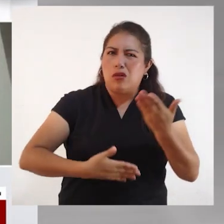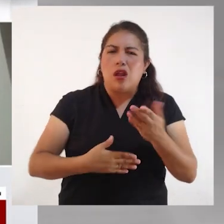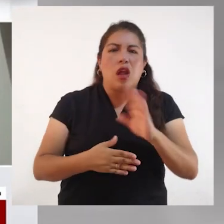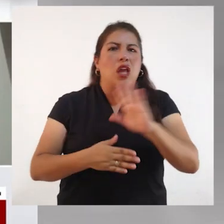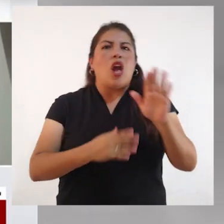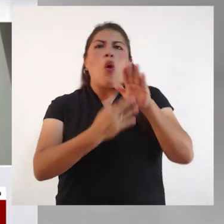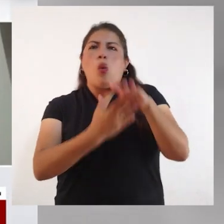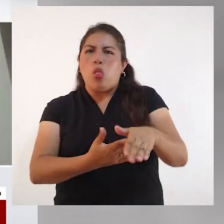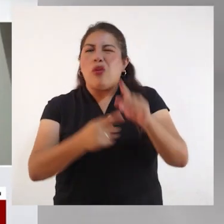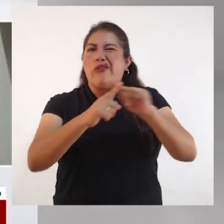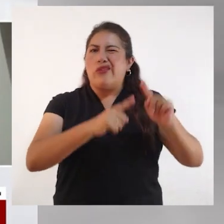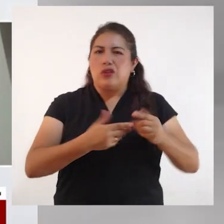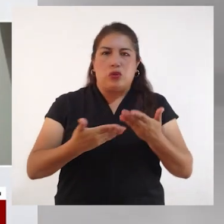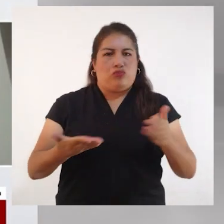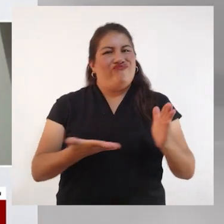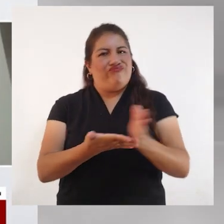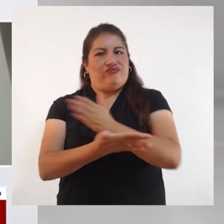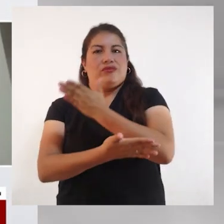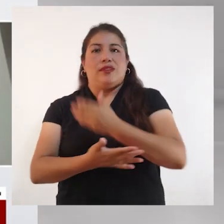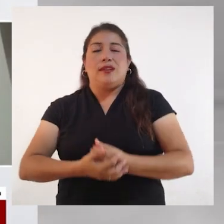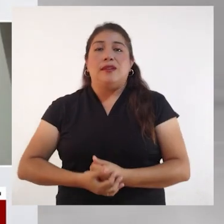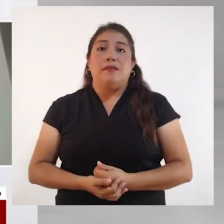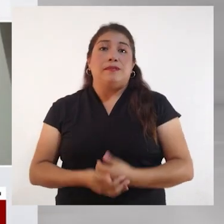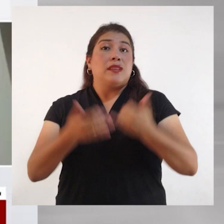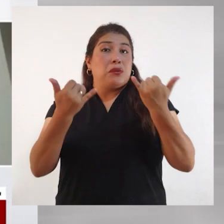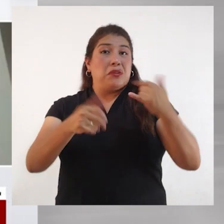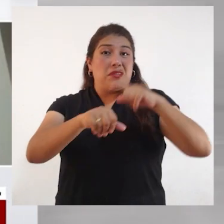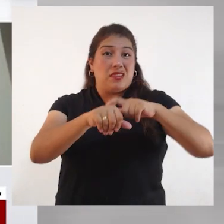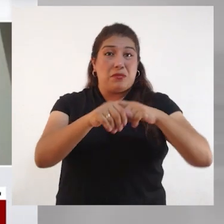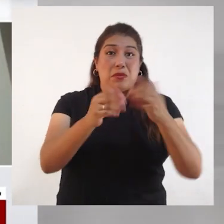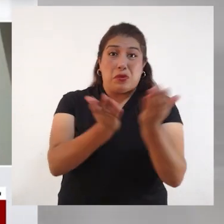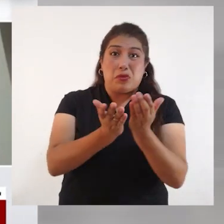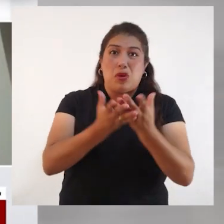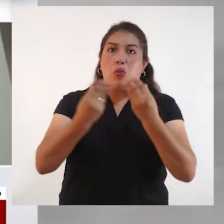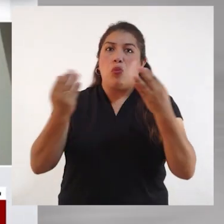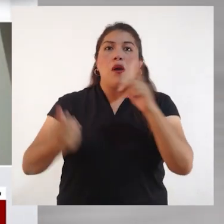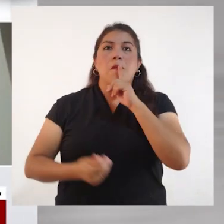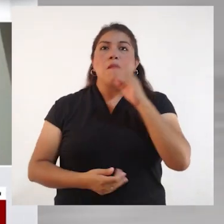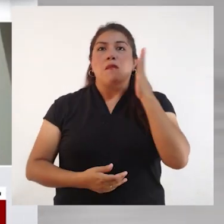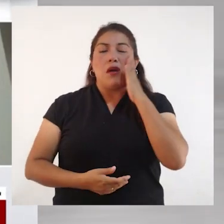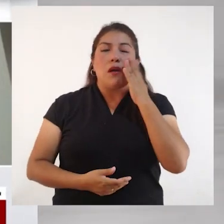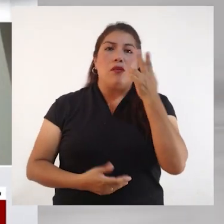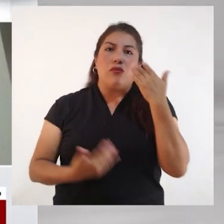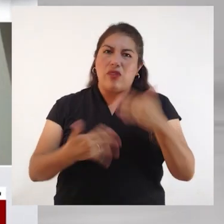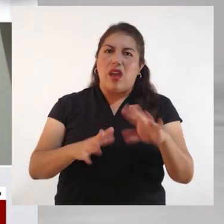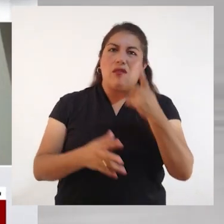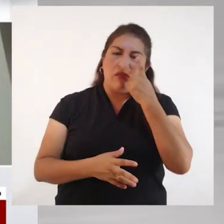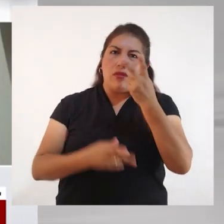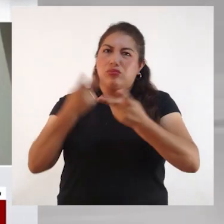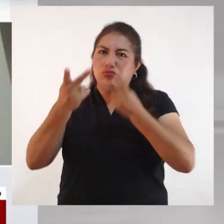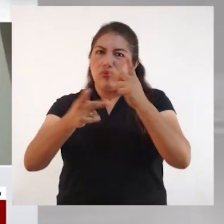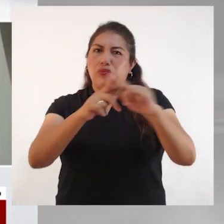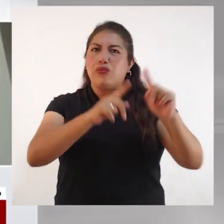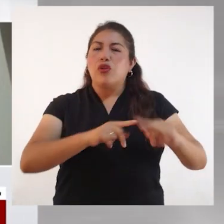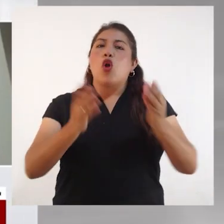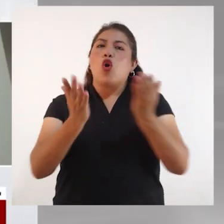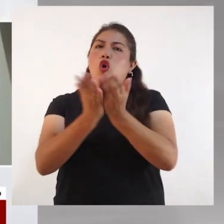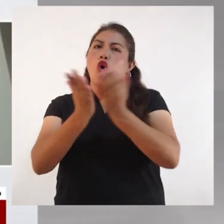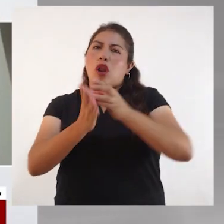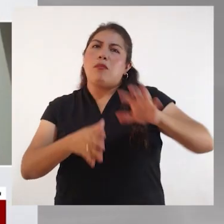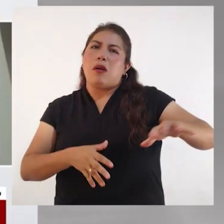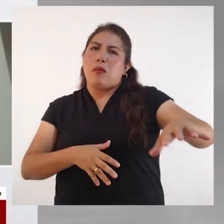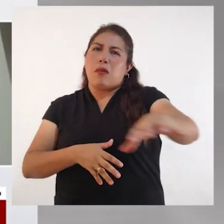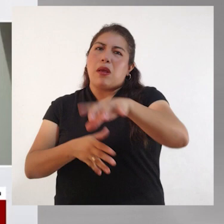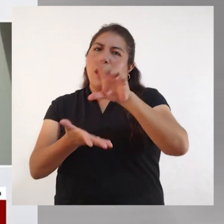también la prevención de la violencia. Ahora Silvia, en esta época del año ya muchos padres de familia han podido visitar los centros